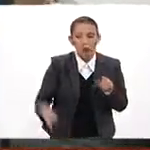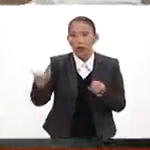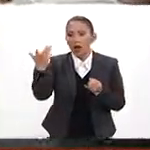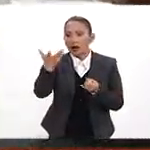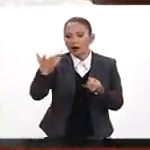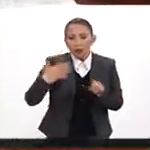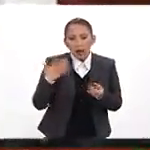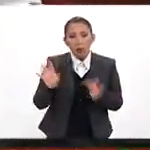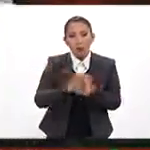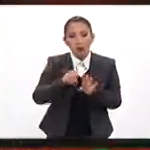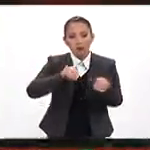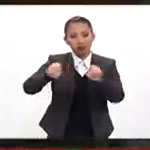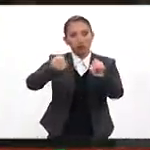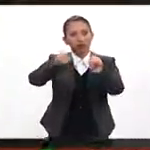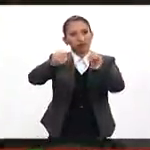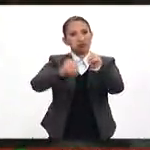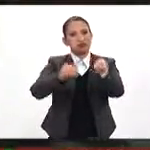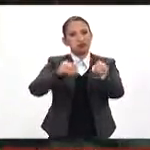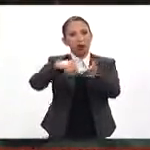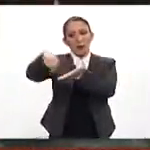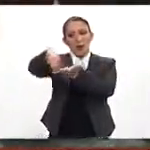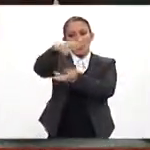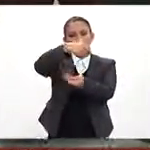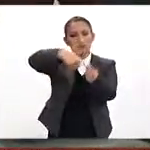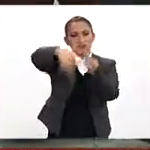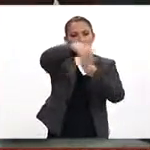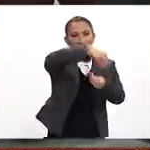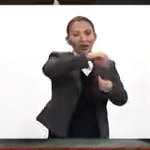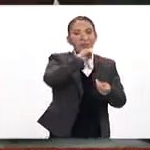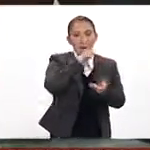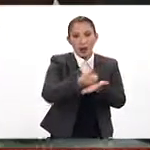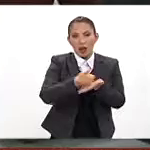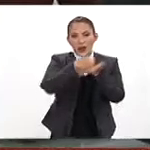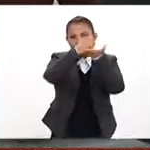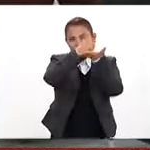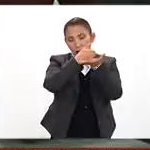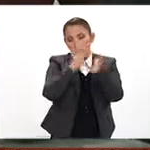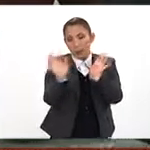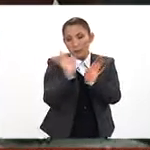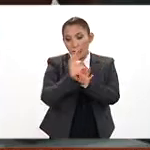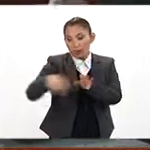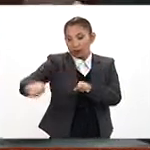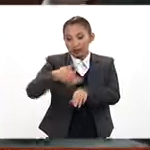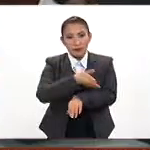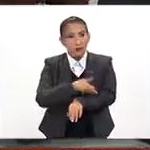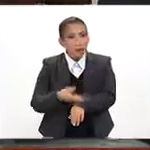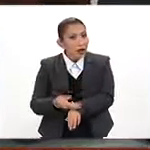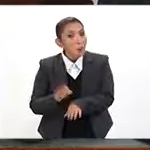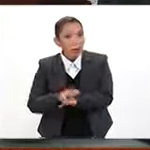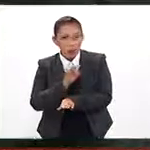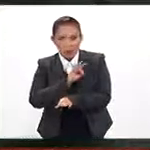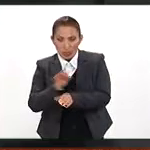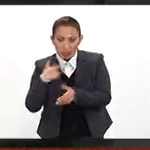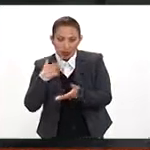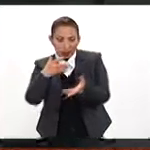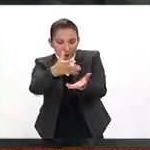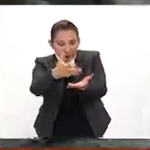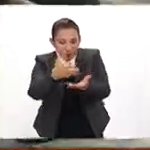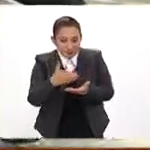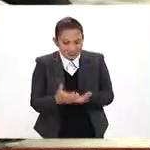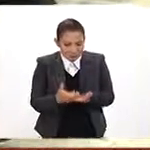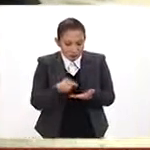genera reactivación de la economía, y te permite también enredondar en beneficio a las familias mexicanas, porque pueden conseguir